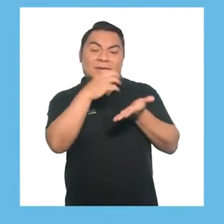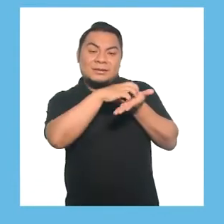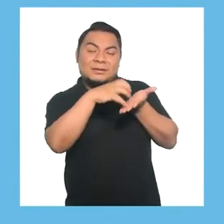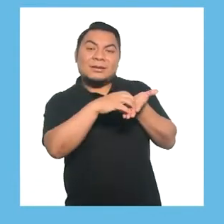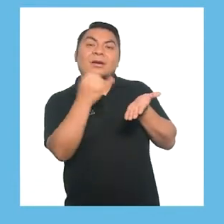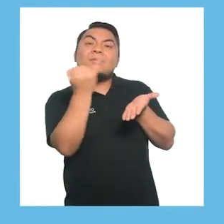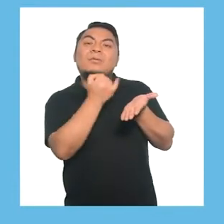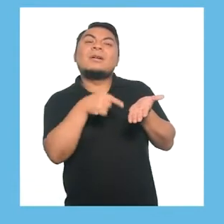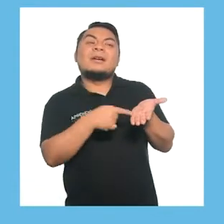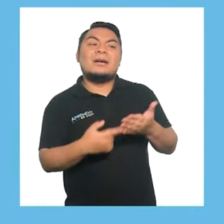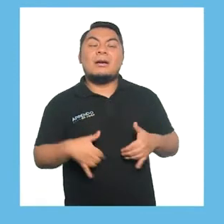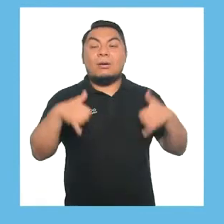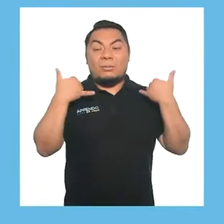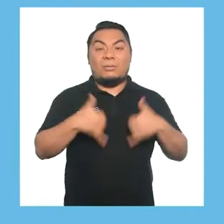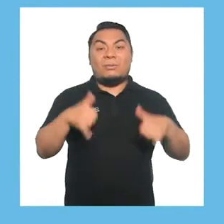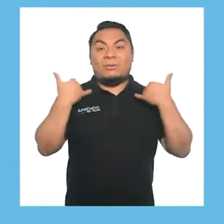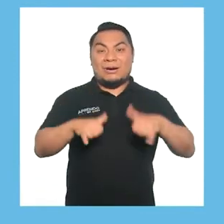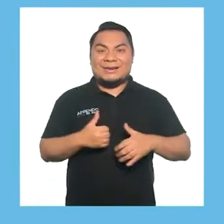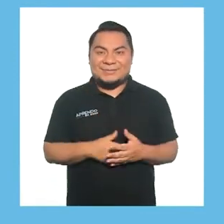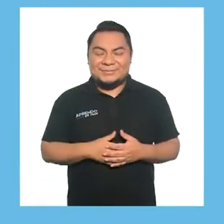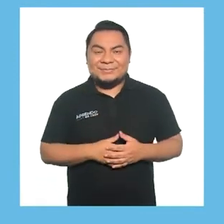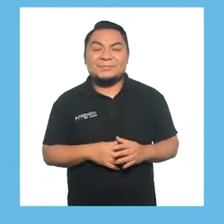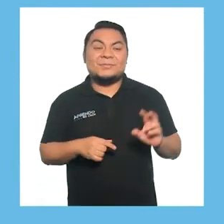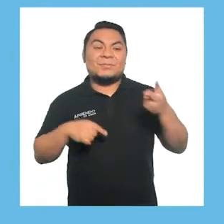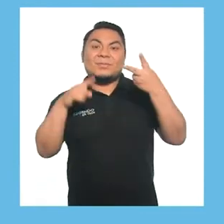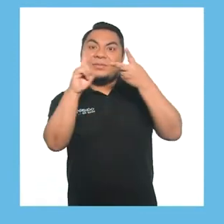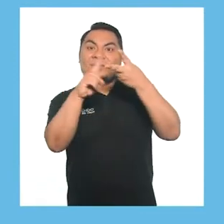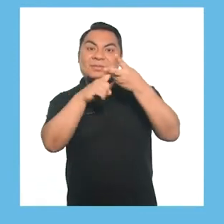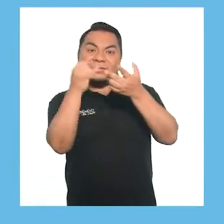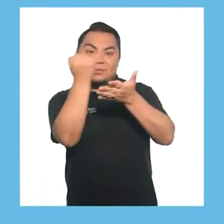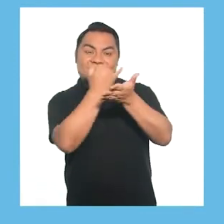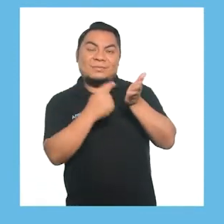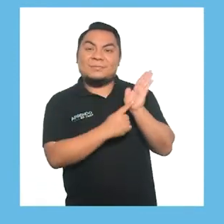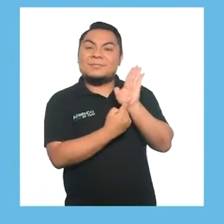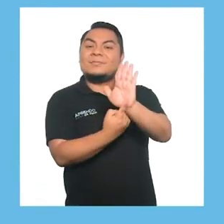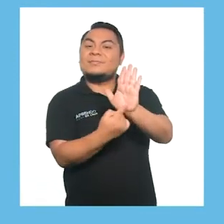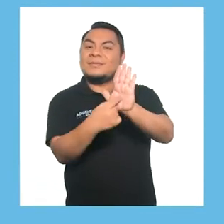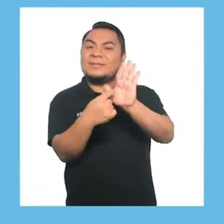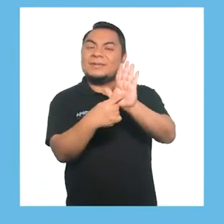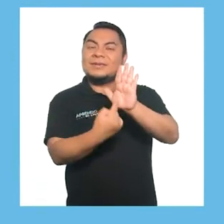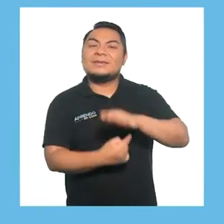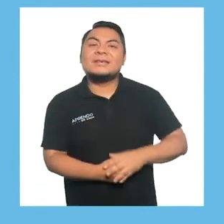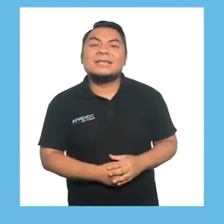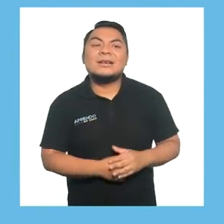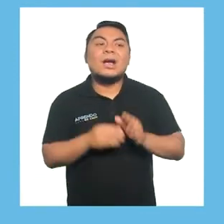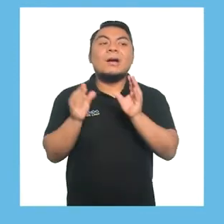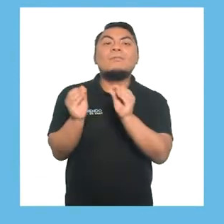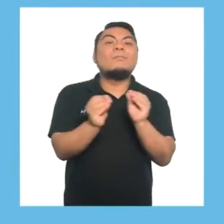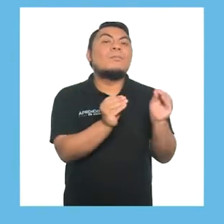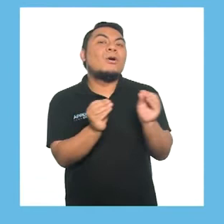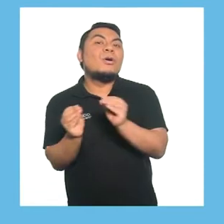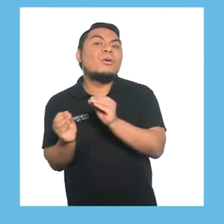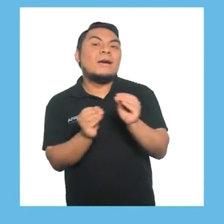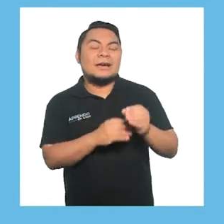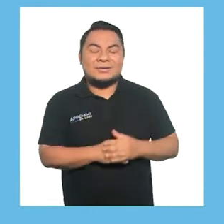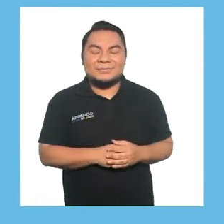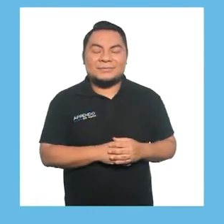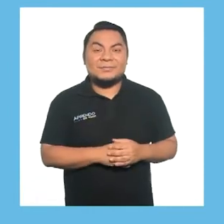pictograma de jugaré. Luego, muéstrale el pictograma de mover.